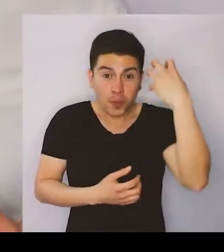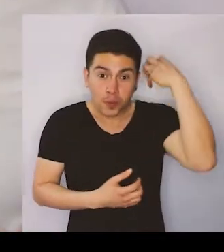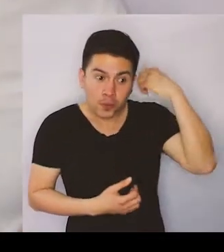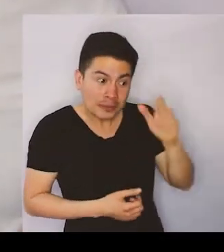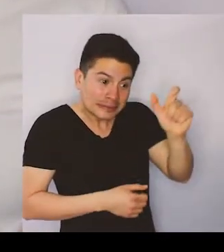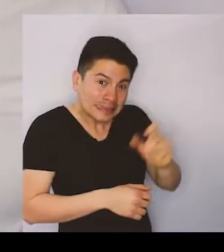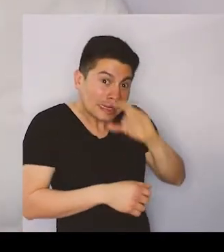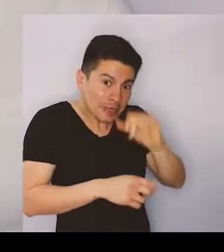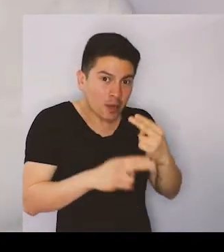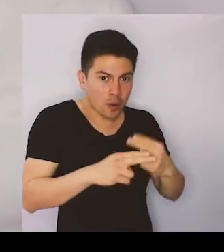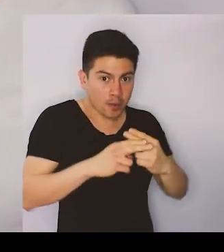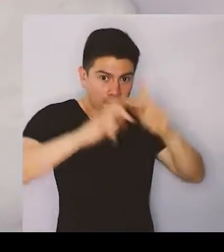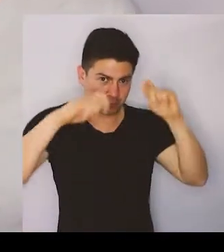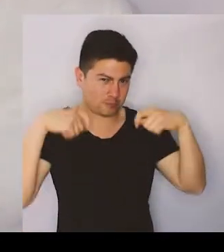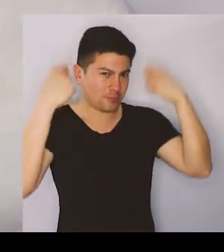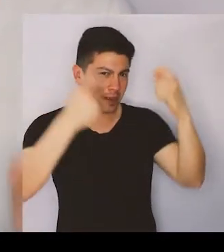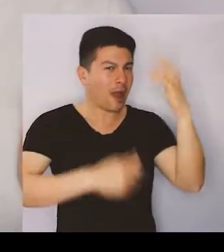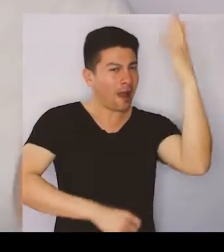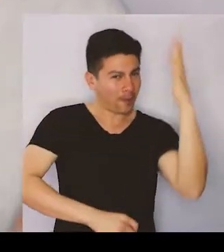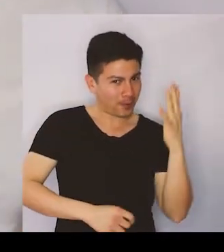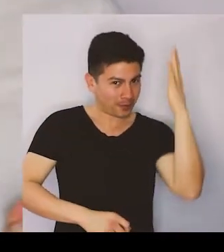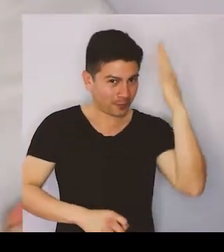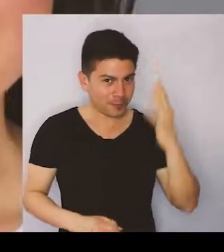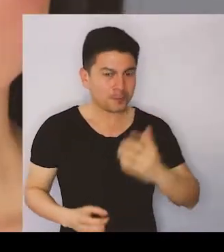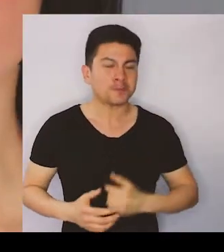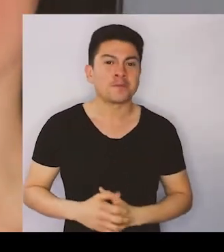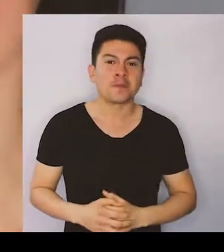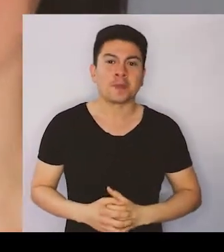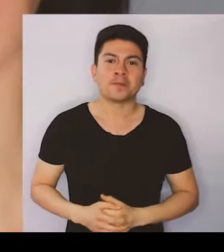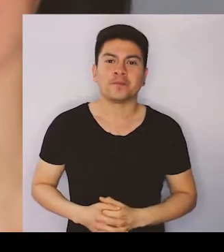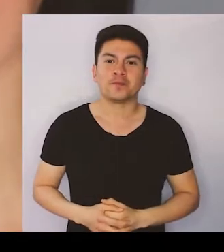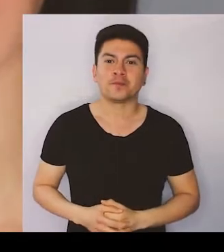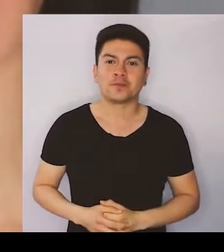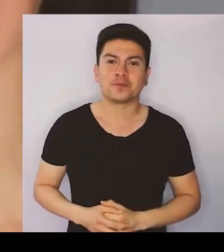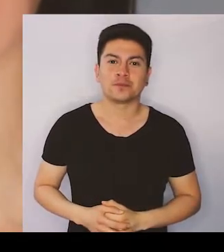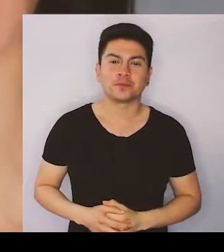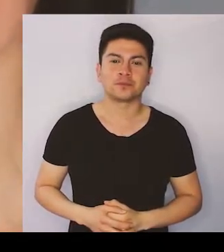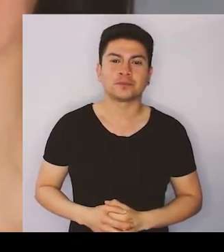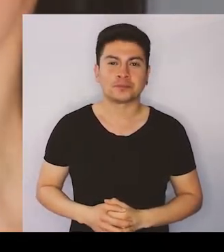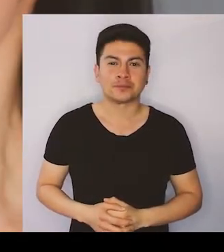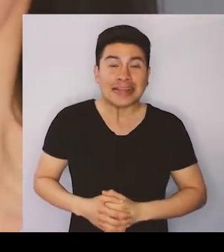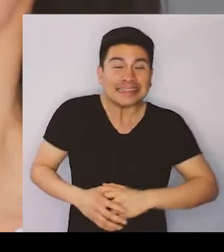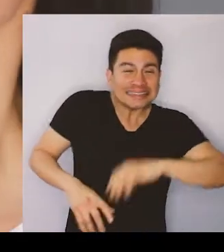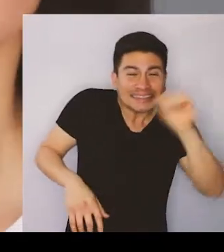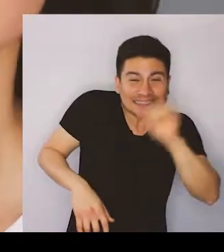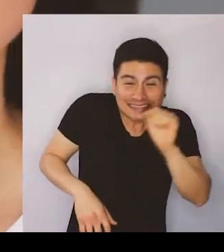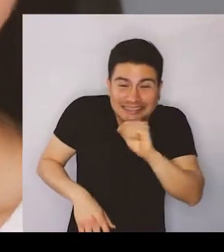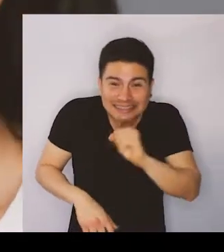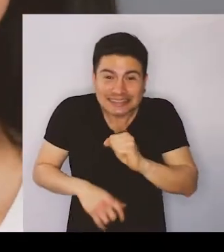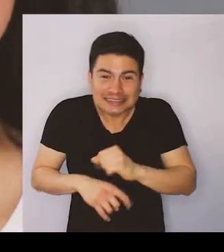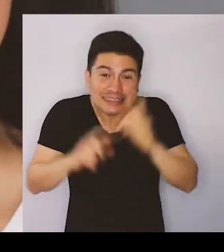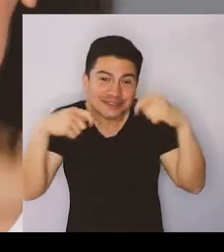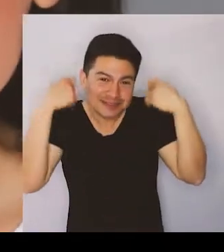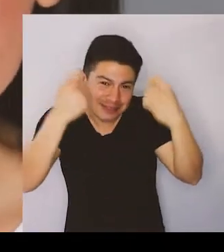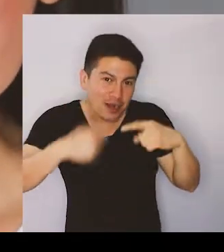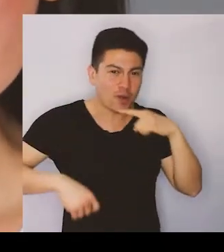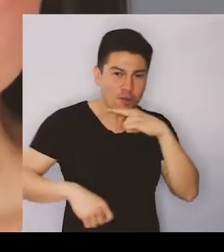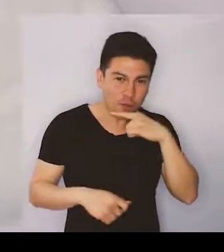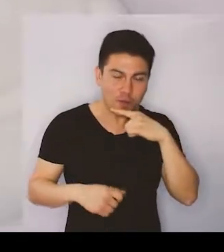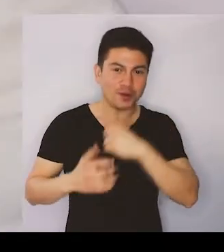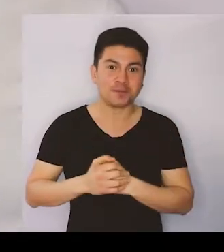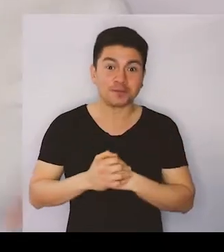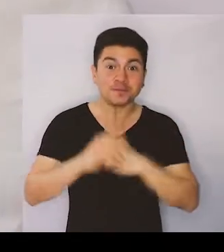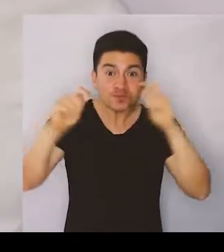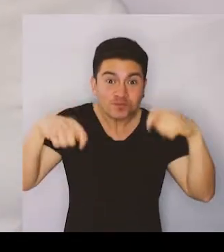Caperucita Había una vez una niña que se llamaba Caperucita Amarilla Así no era, ella era roja Ah sí, roja